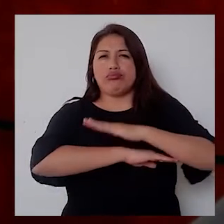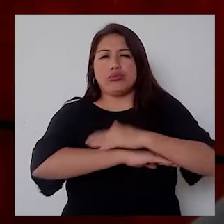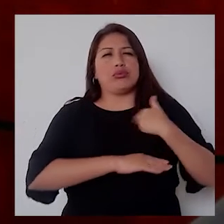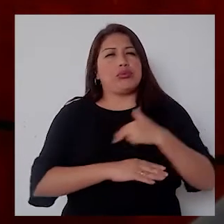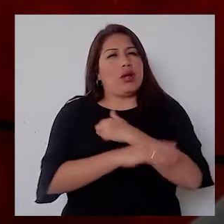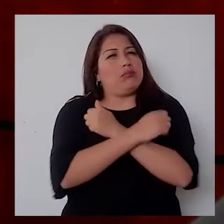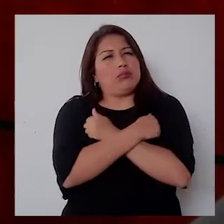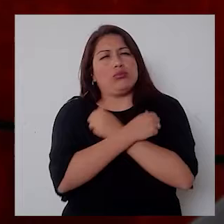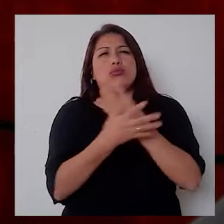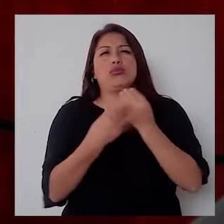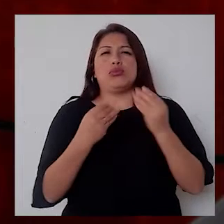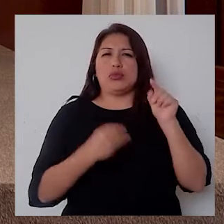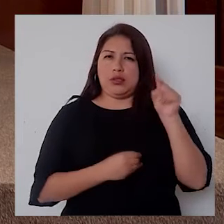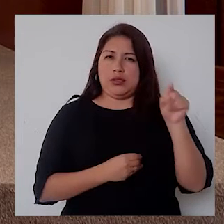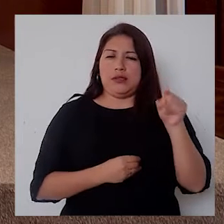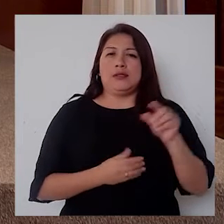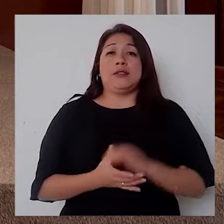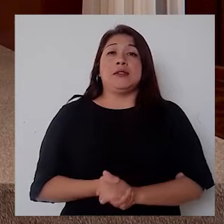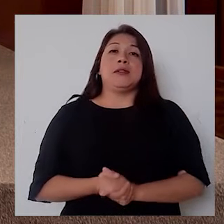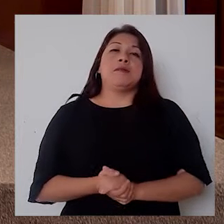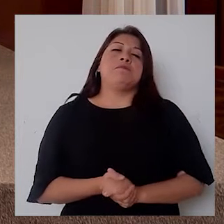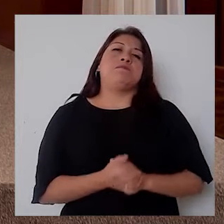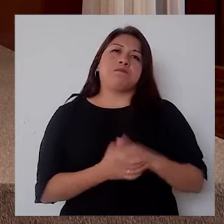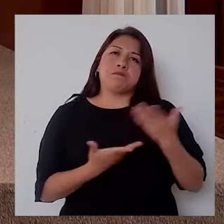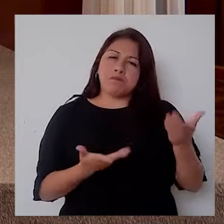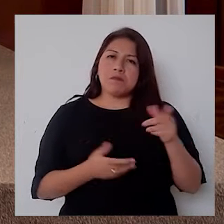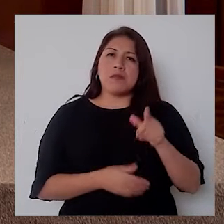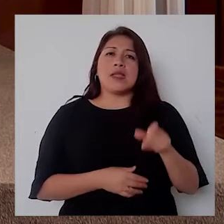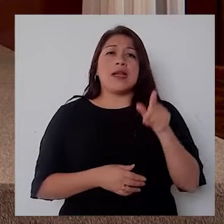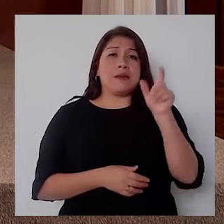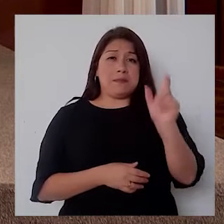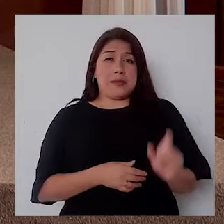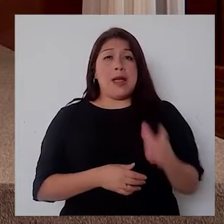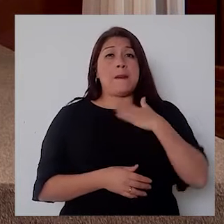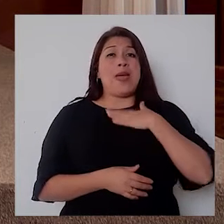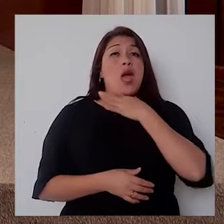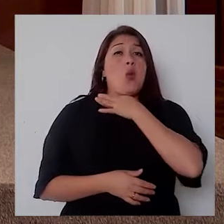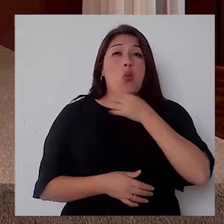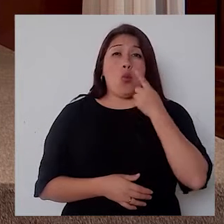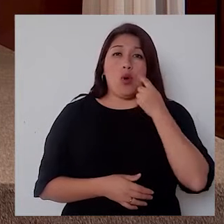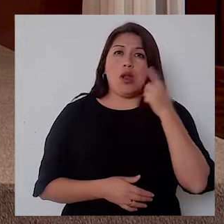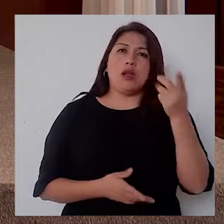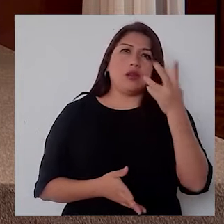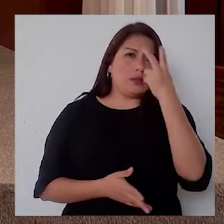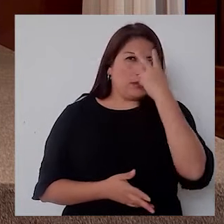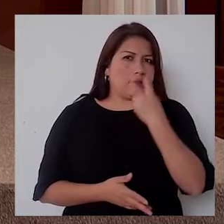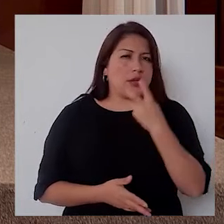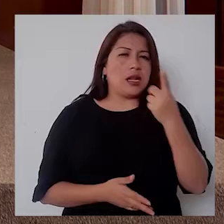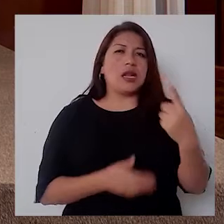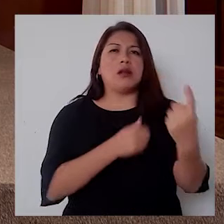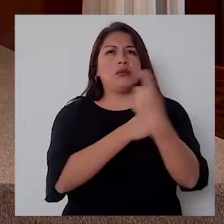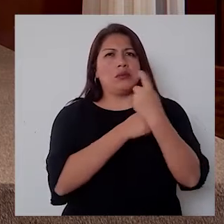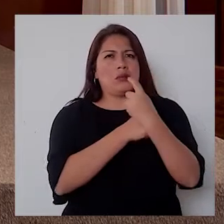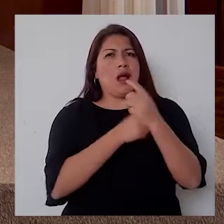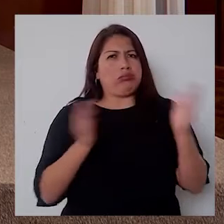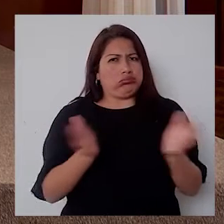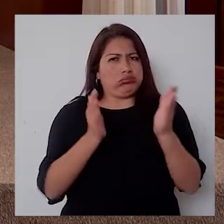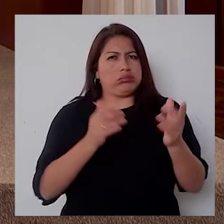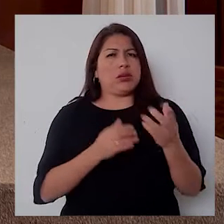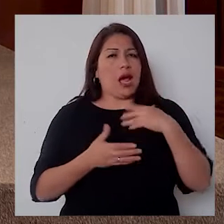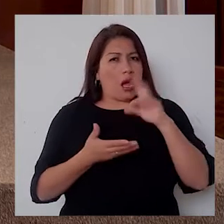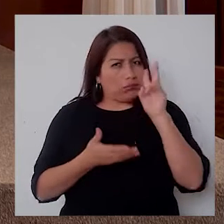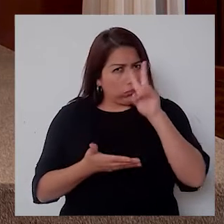hemos querido en la familia y además una persona muy especial. Mi abuelo, pesar de ser invidente, me enseñó a leer